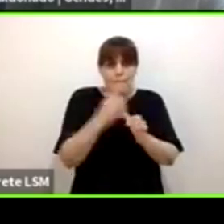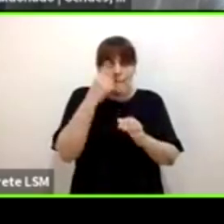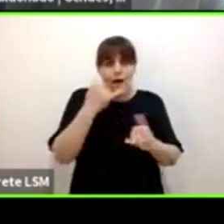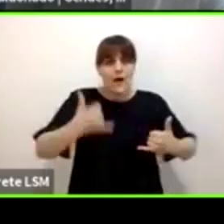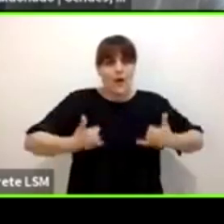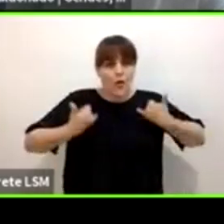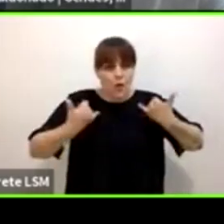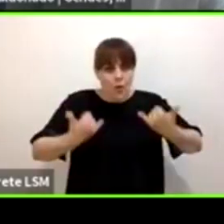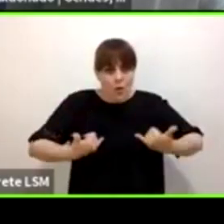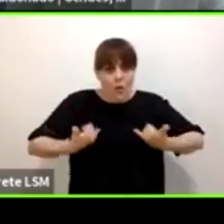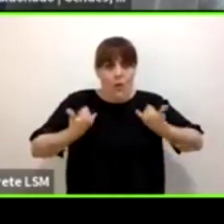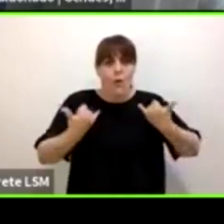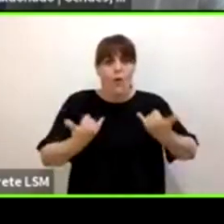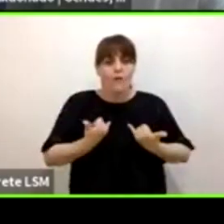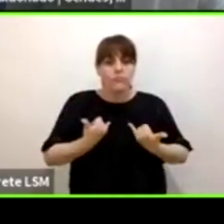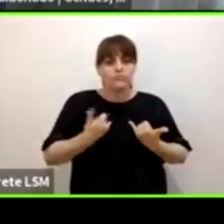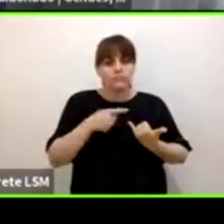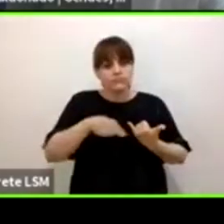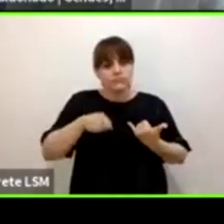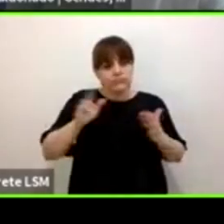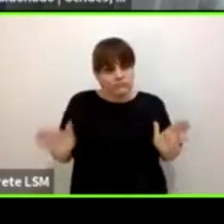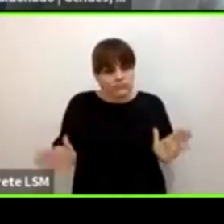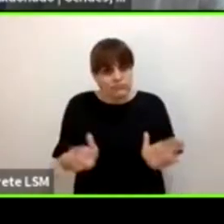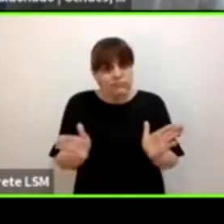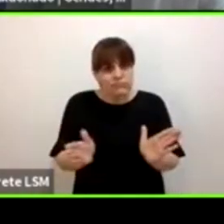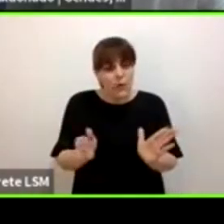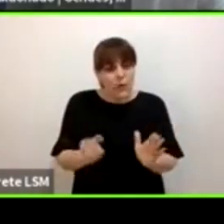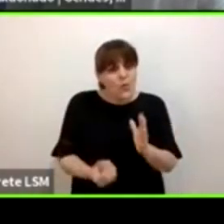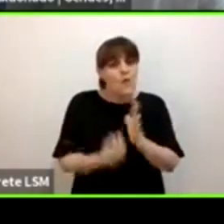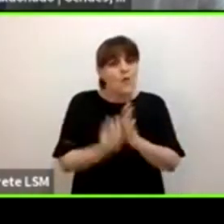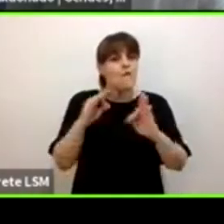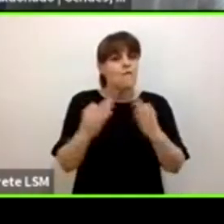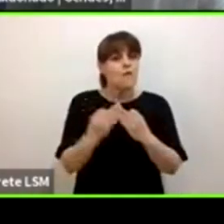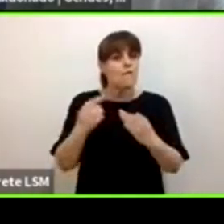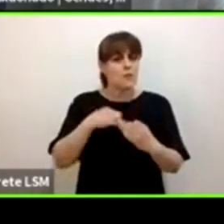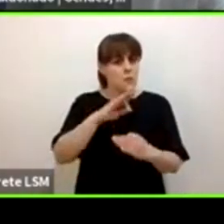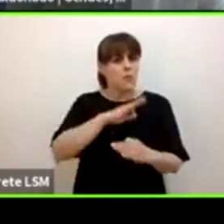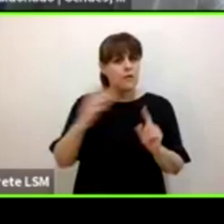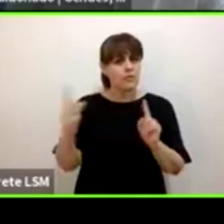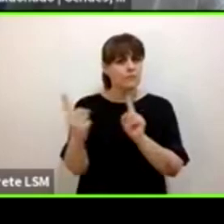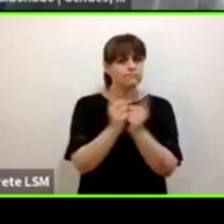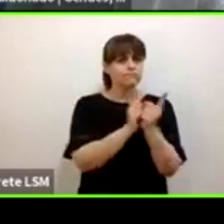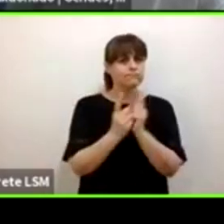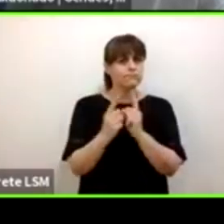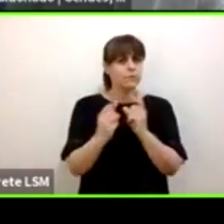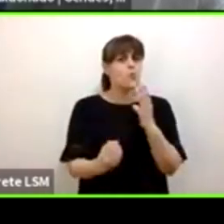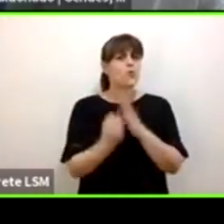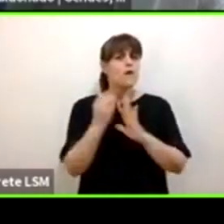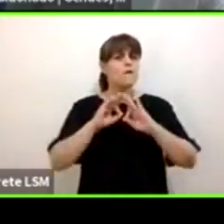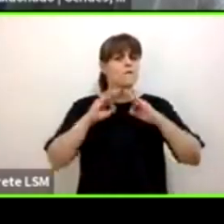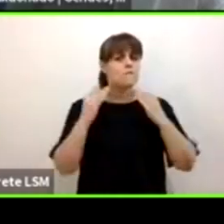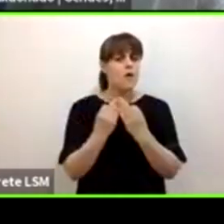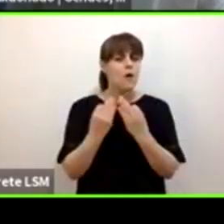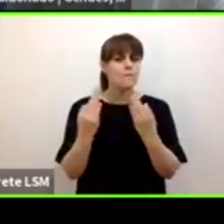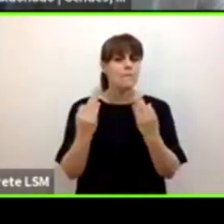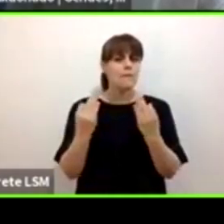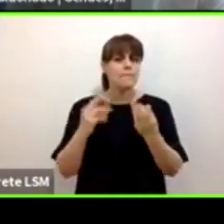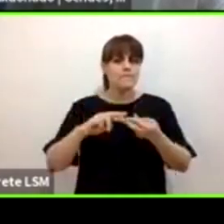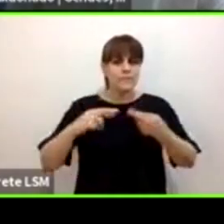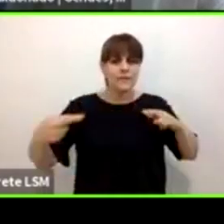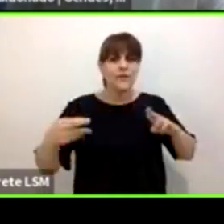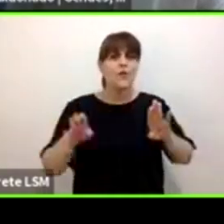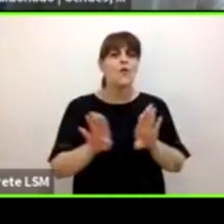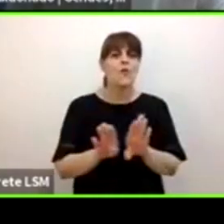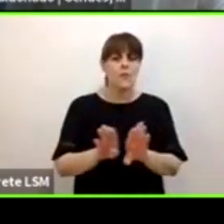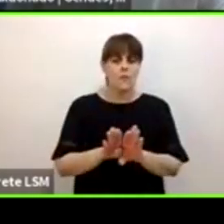a entender otra manera de relacionarse a otra manera de empoderarse y también, pues, a trabajar con el mandato